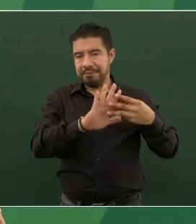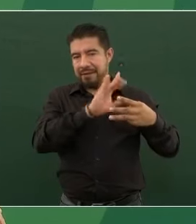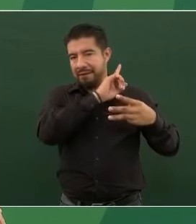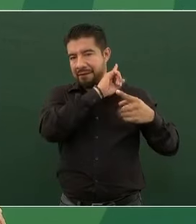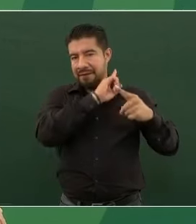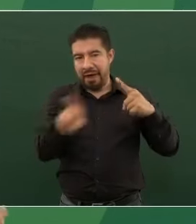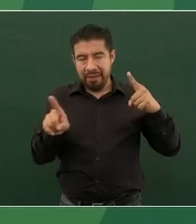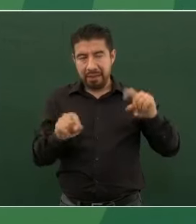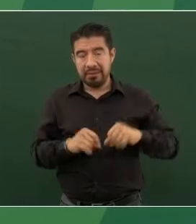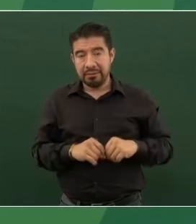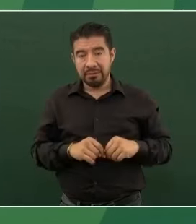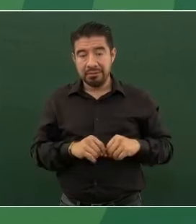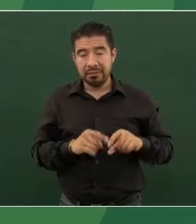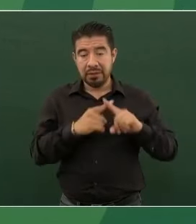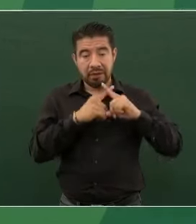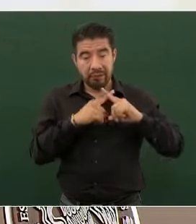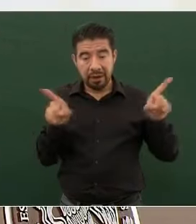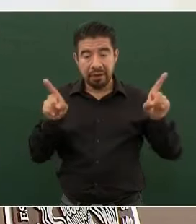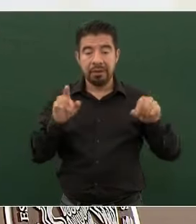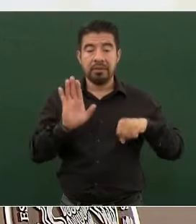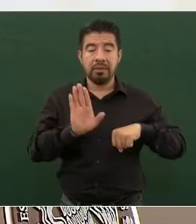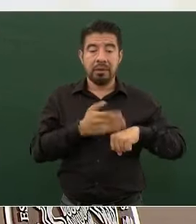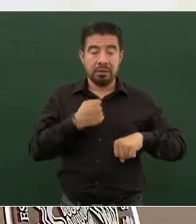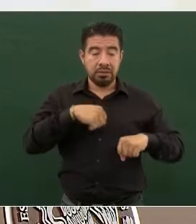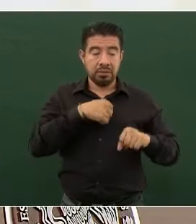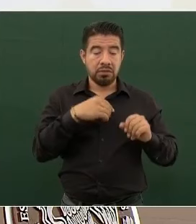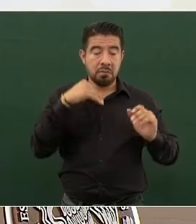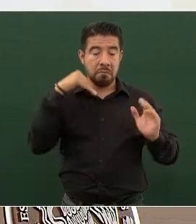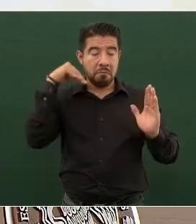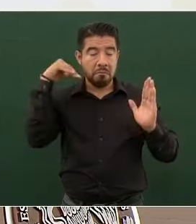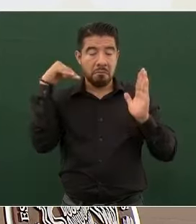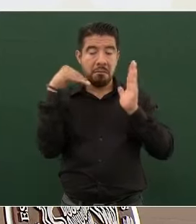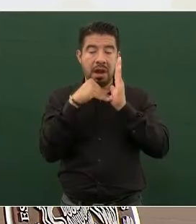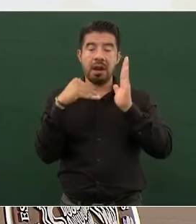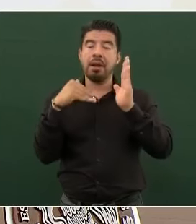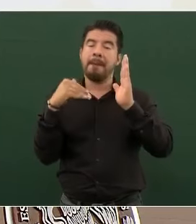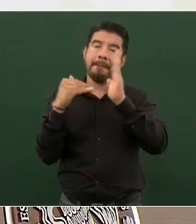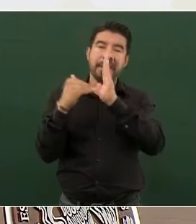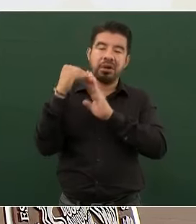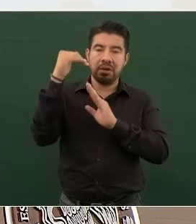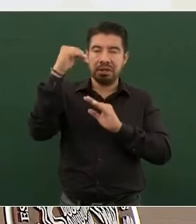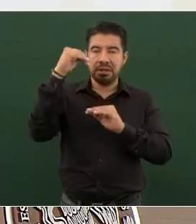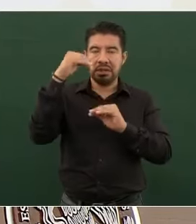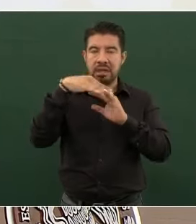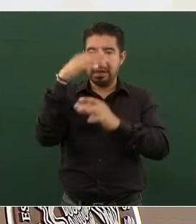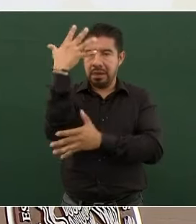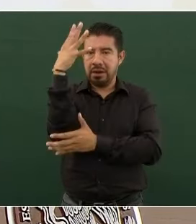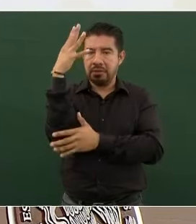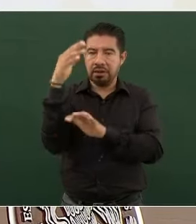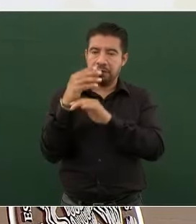porque estamos sembrando más de mil millones de árboles,